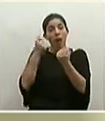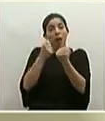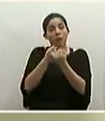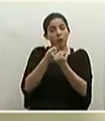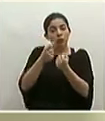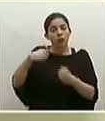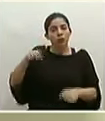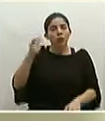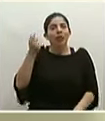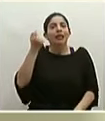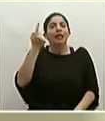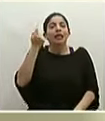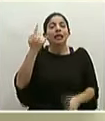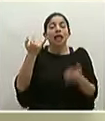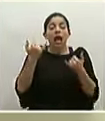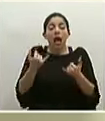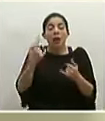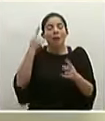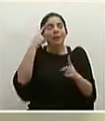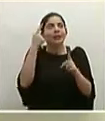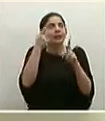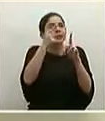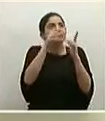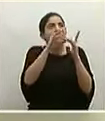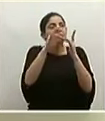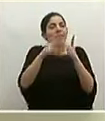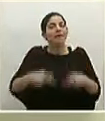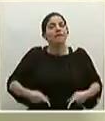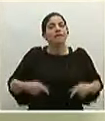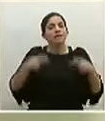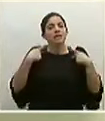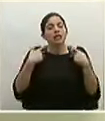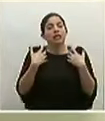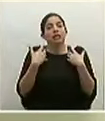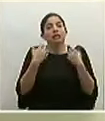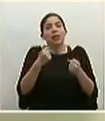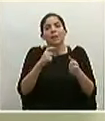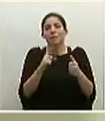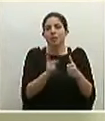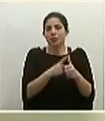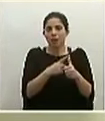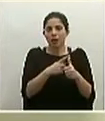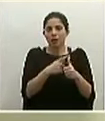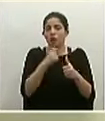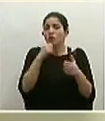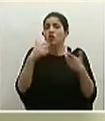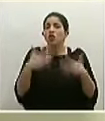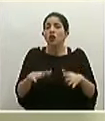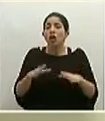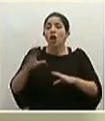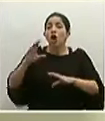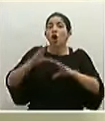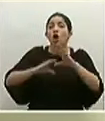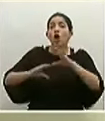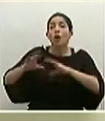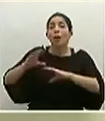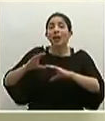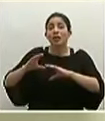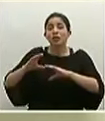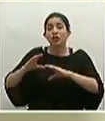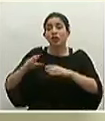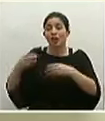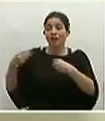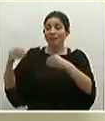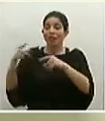entendiendo que aquí estamos justamente por la vida y la salud en primera instancia no queremos aquí hacer actividad comercial con un montón de